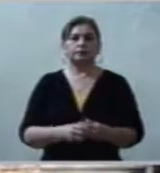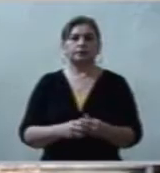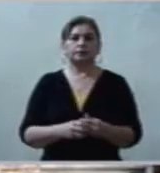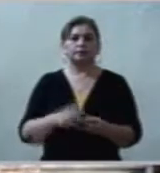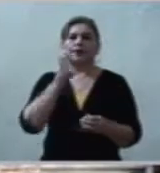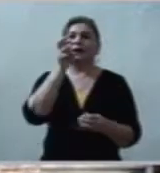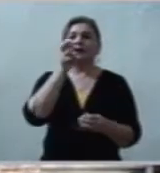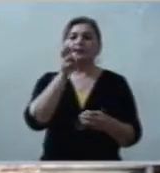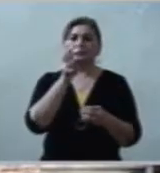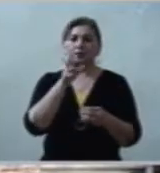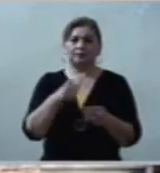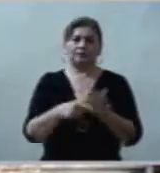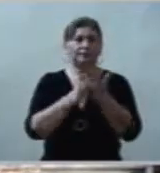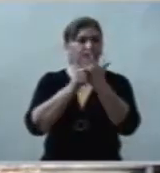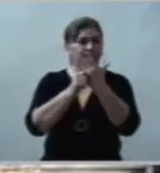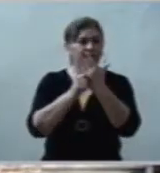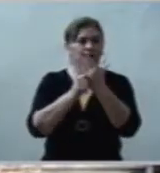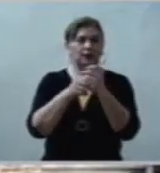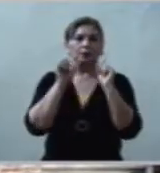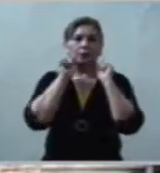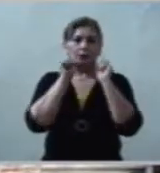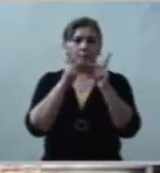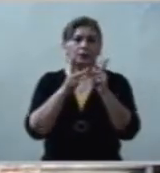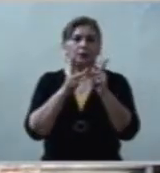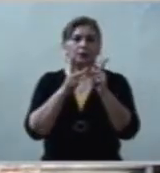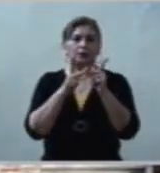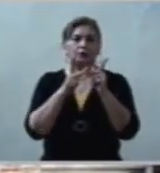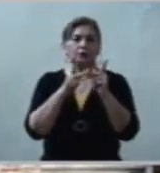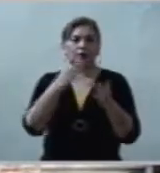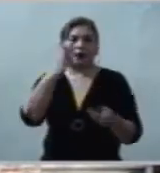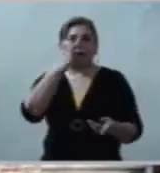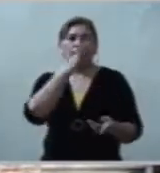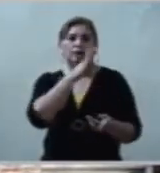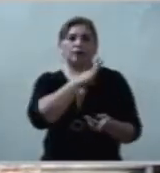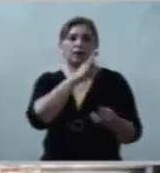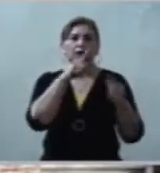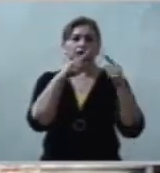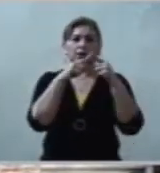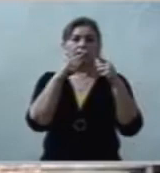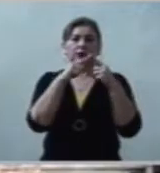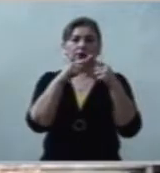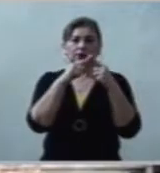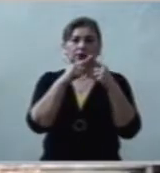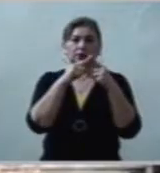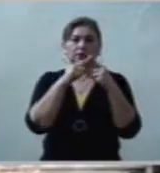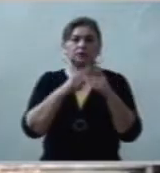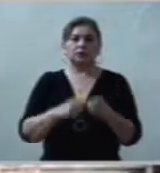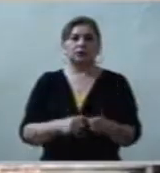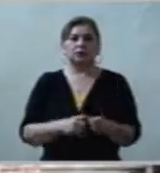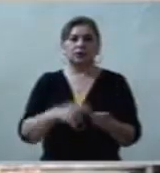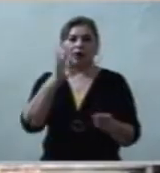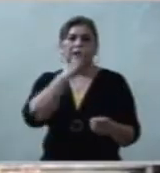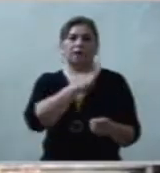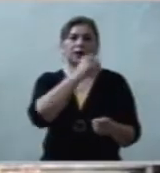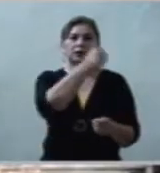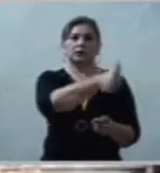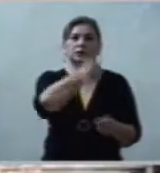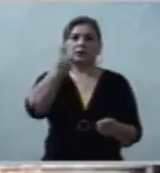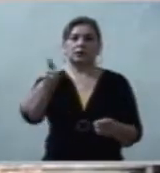esas palabras, se encierra la fe de la iglesia, la fe de ustedes